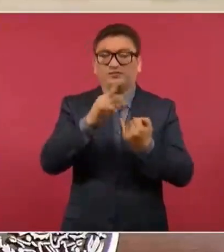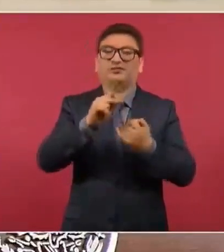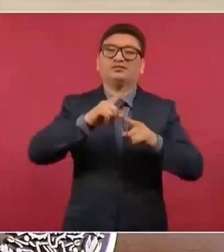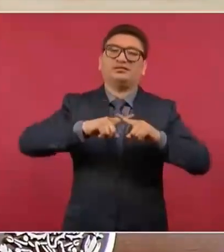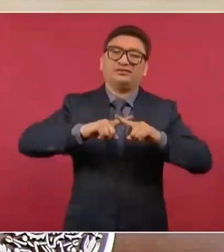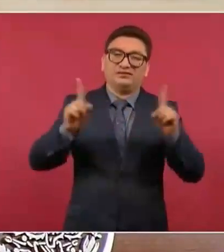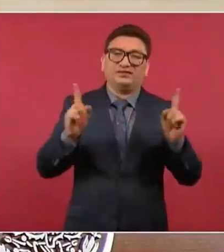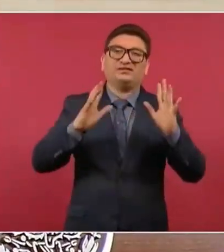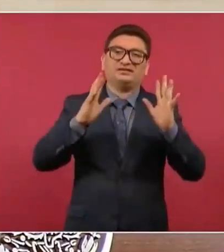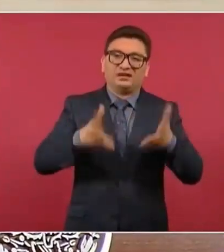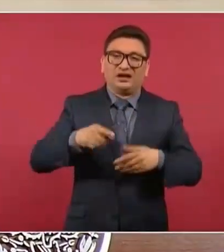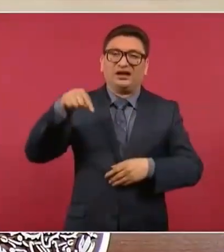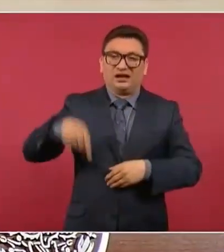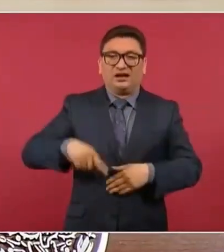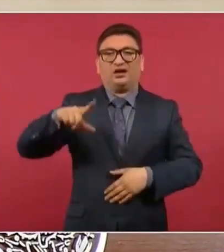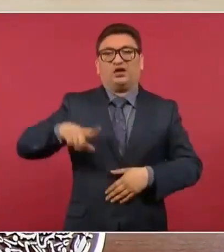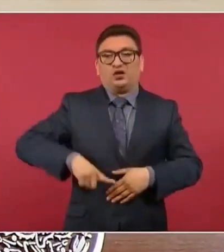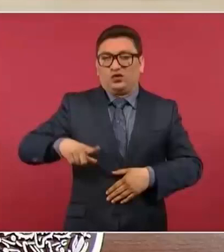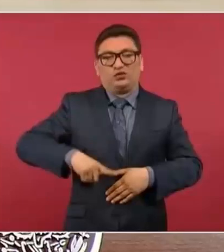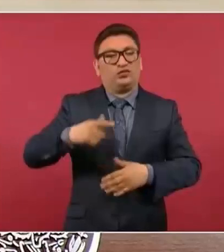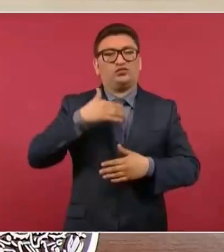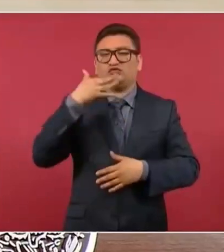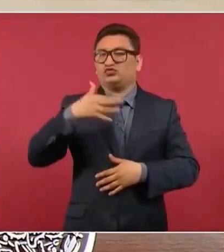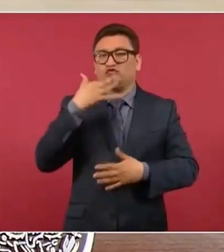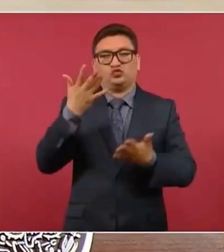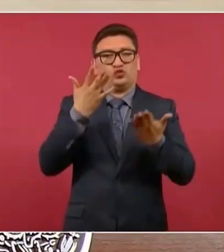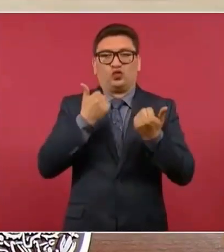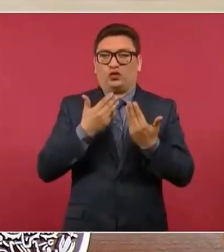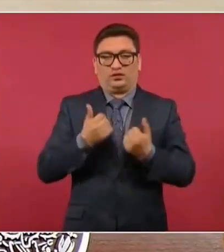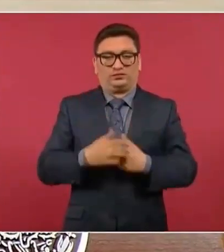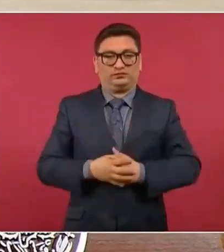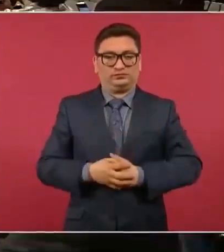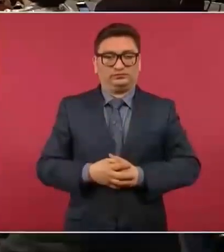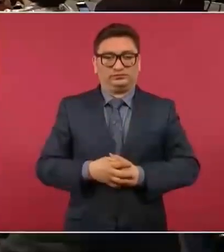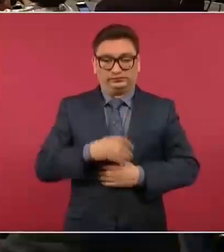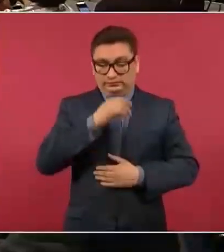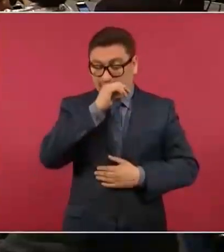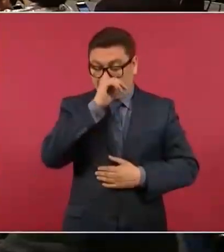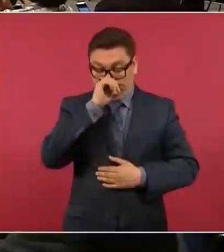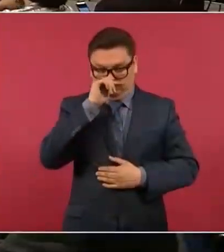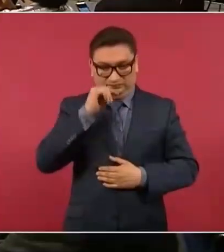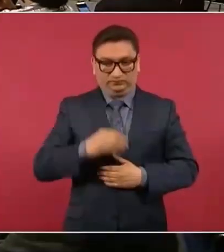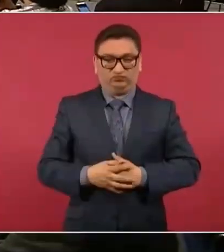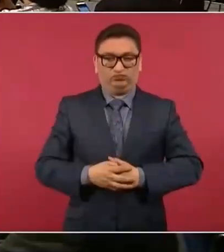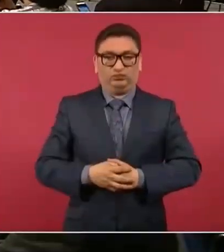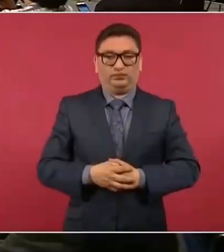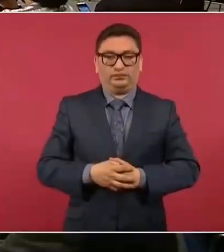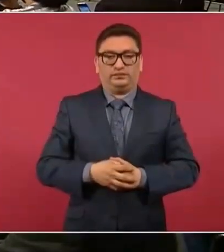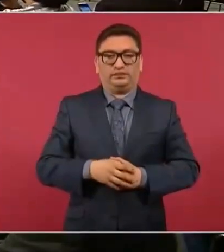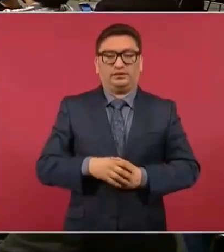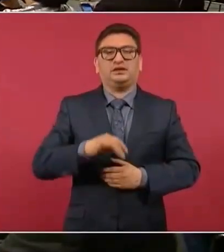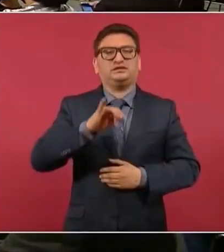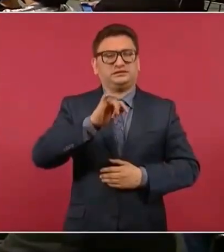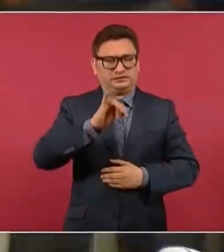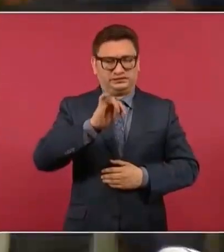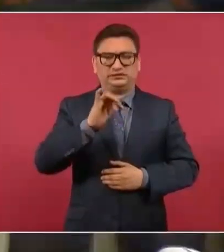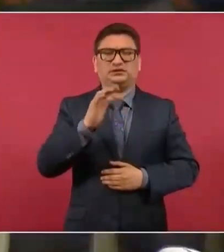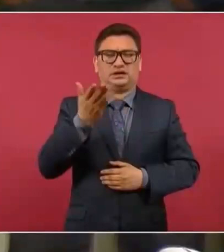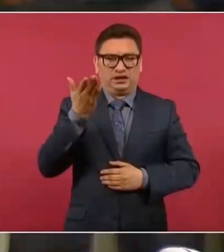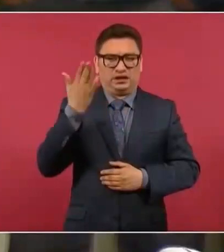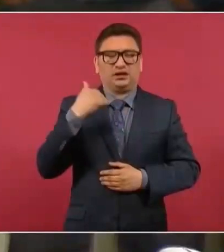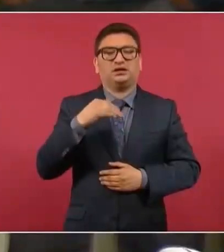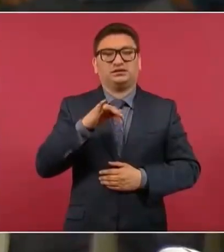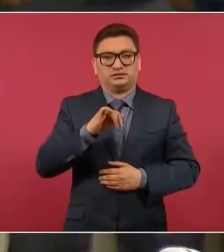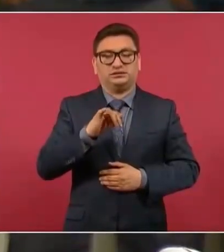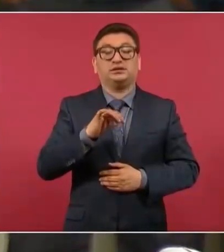En este gobierno no hay corrupción. Es una empresa que se quedó de anteriores administraciones. Sí, sí, sí, se